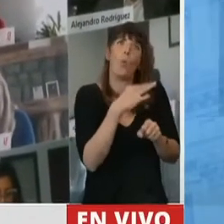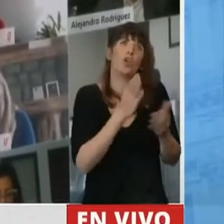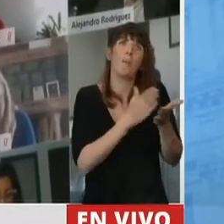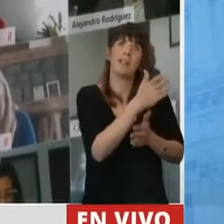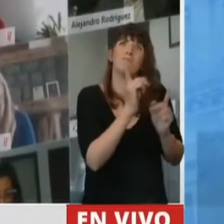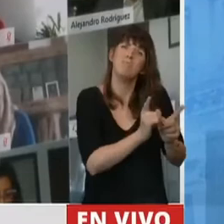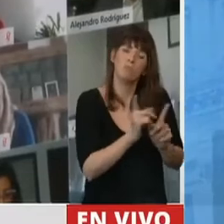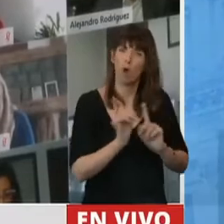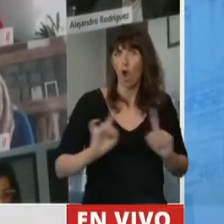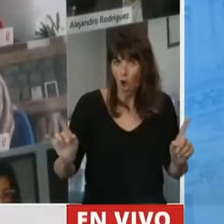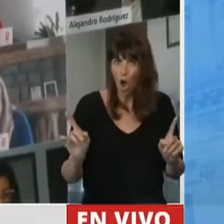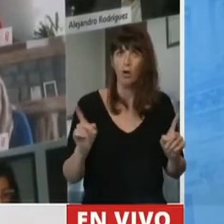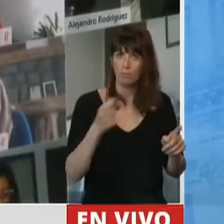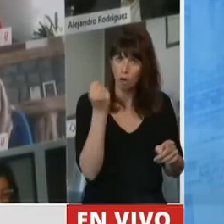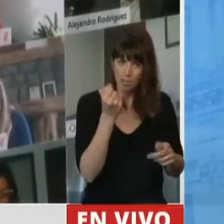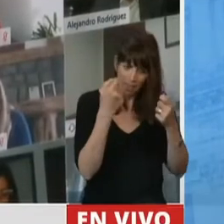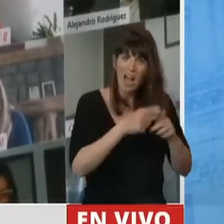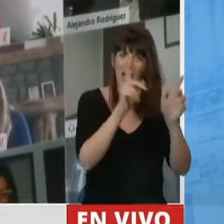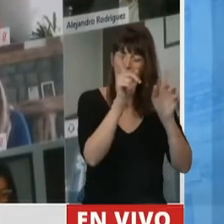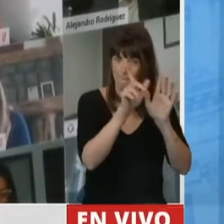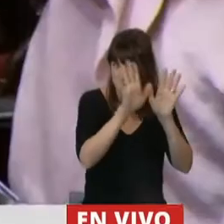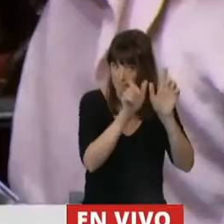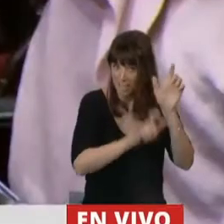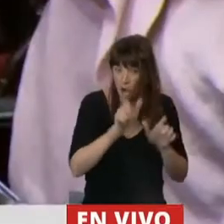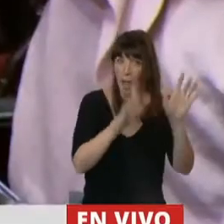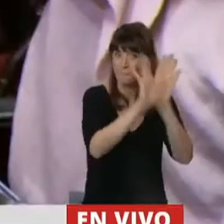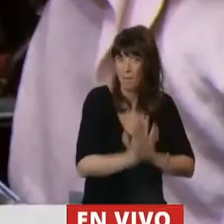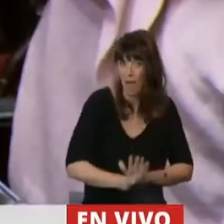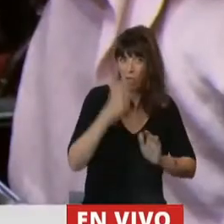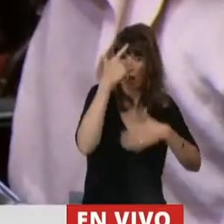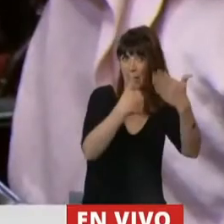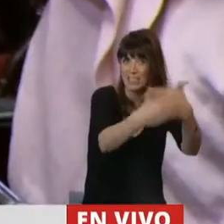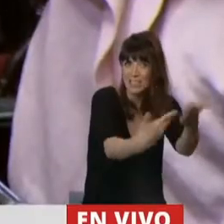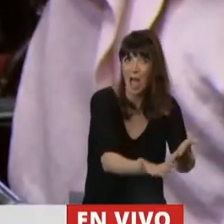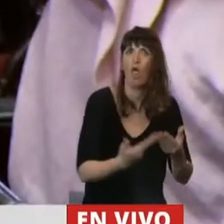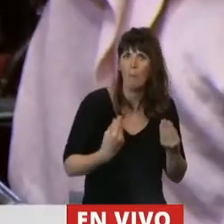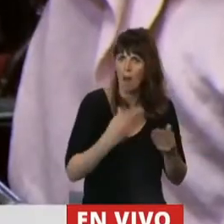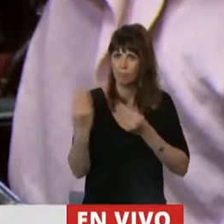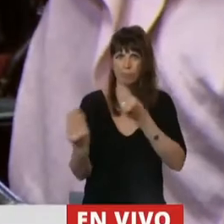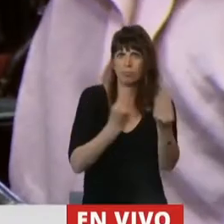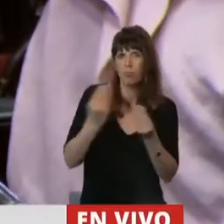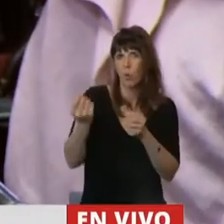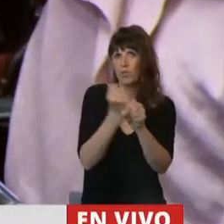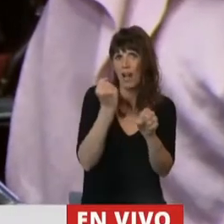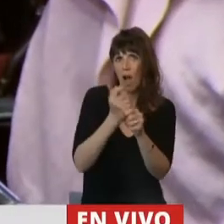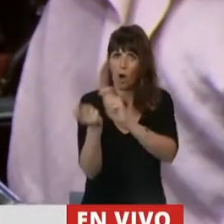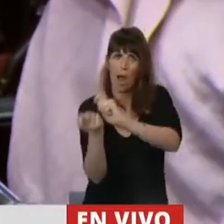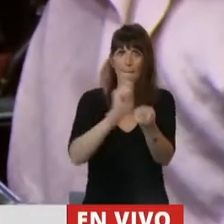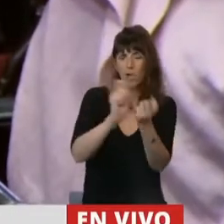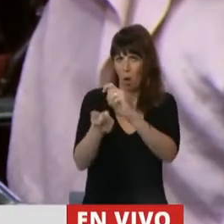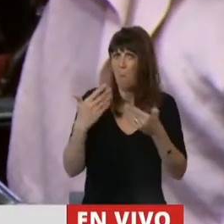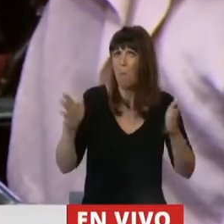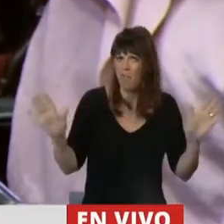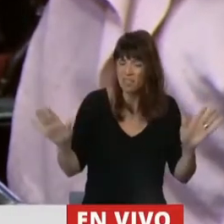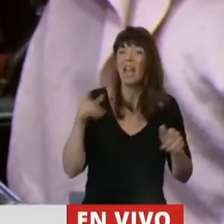estar preparada, dispuesta, capacitada para ir ocupando diferentes empleos a lo largo de su vida. Eso implica una